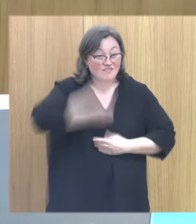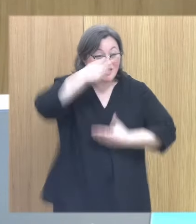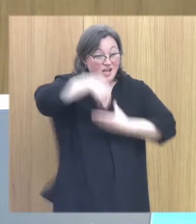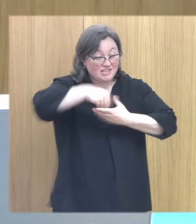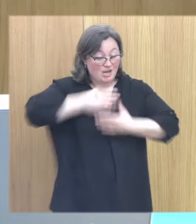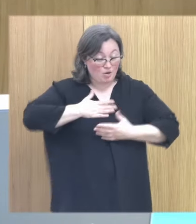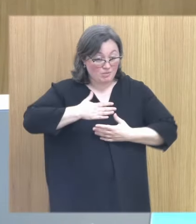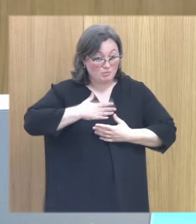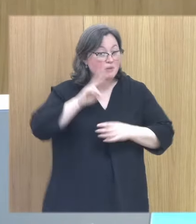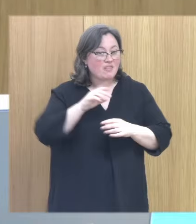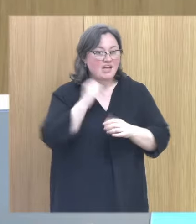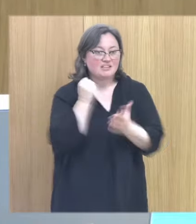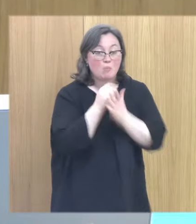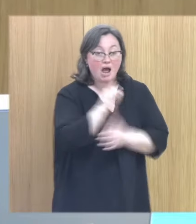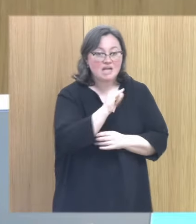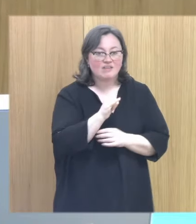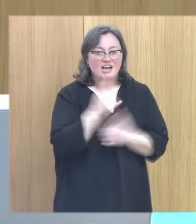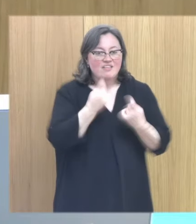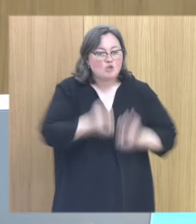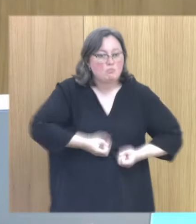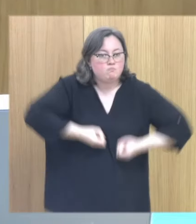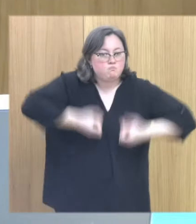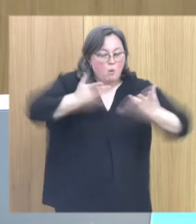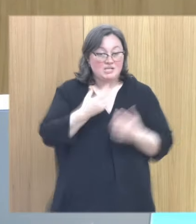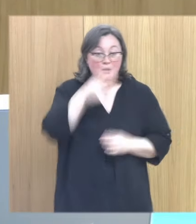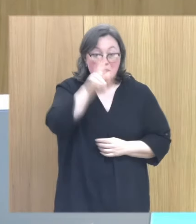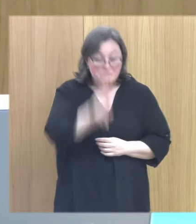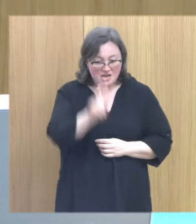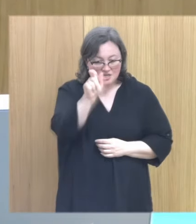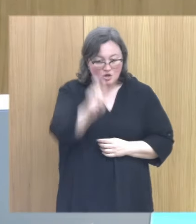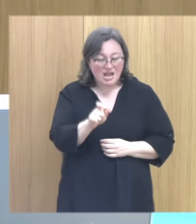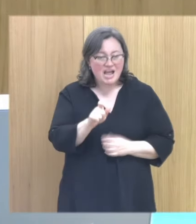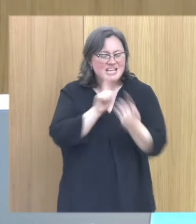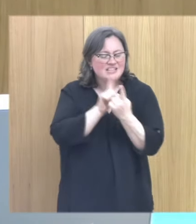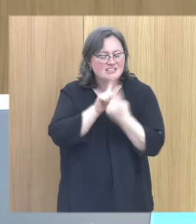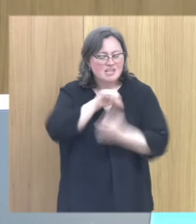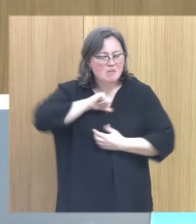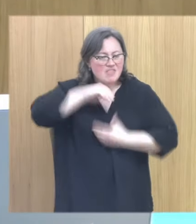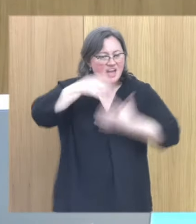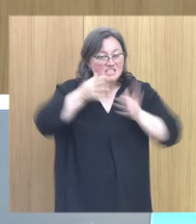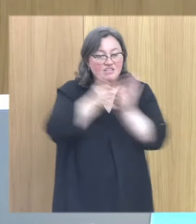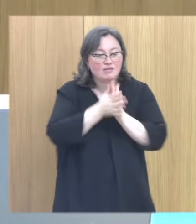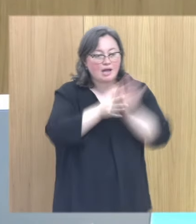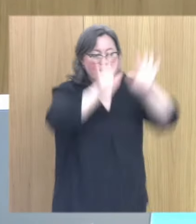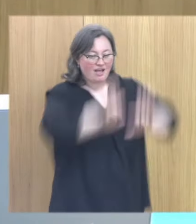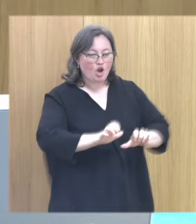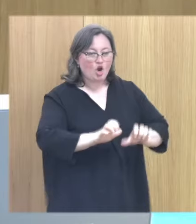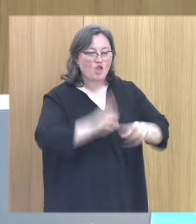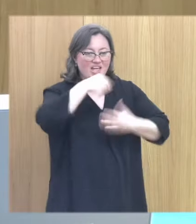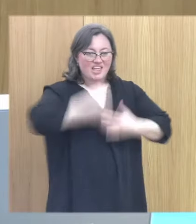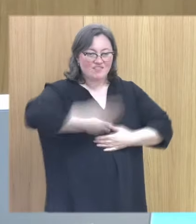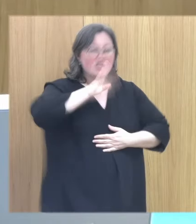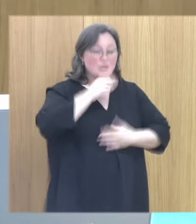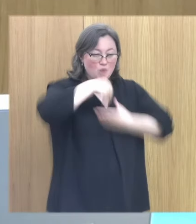experiencia traumática tienes que poder o sea aquellas personas con las que tienes intimidad real son personas que conocen tu edificio igual